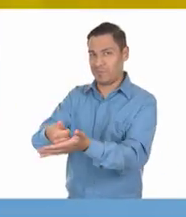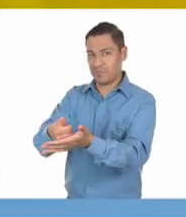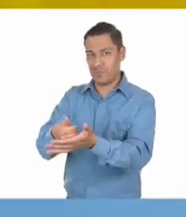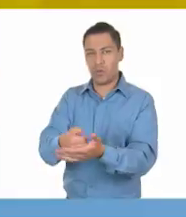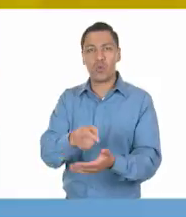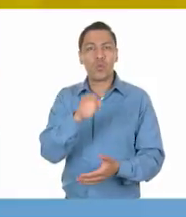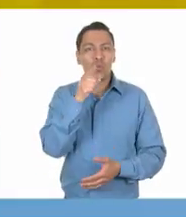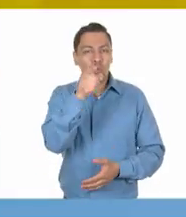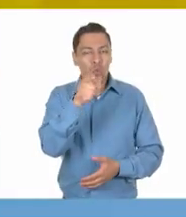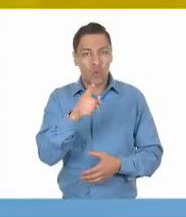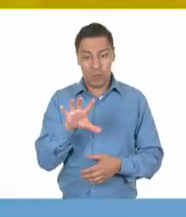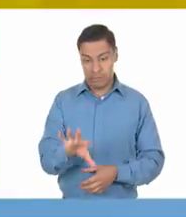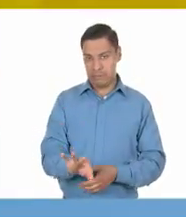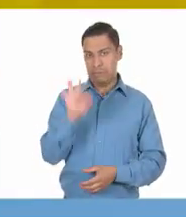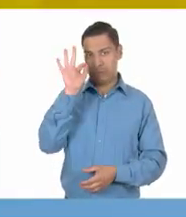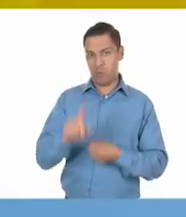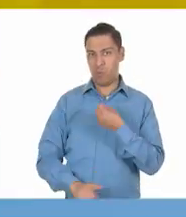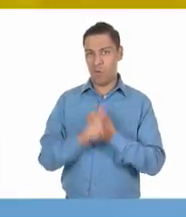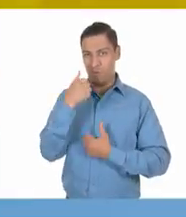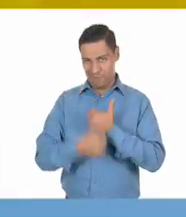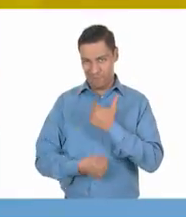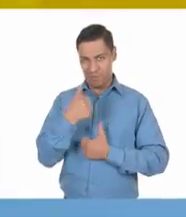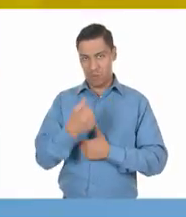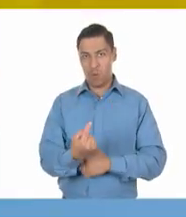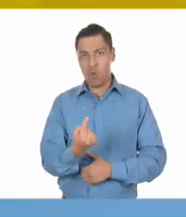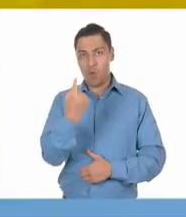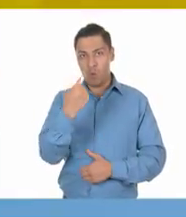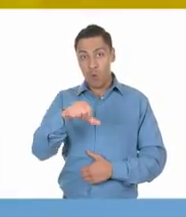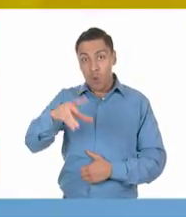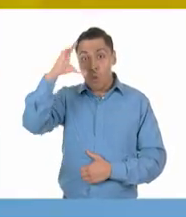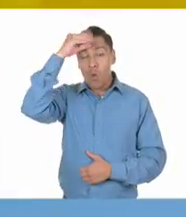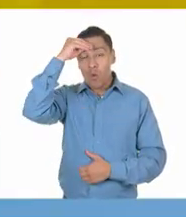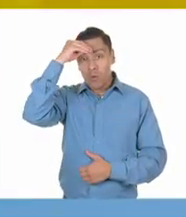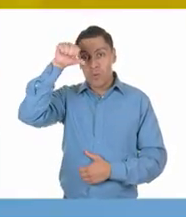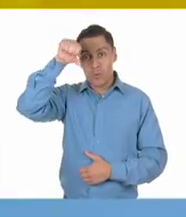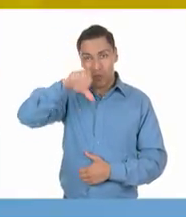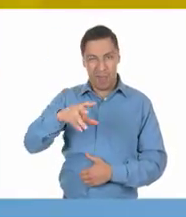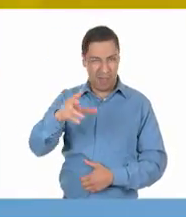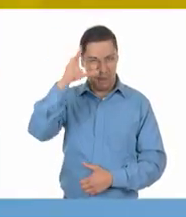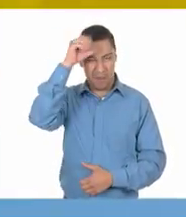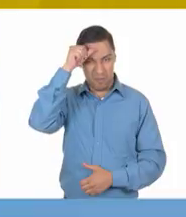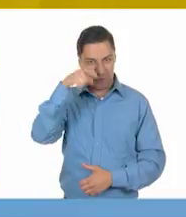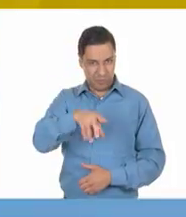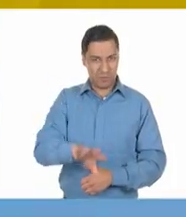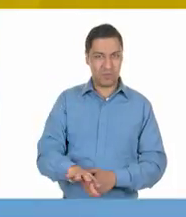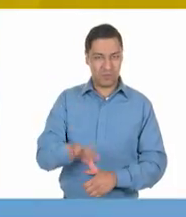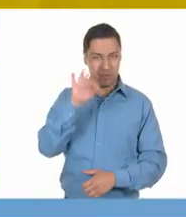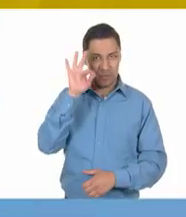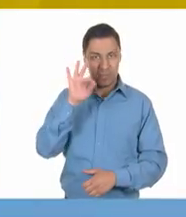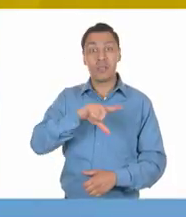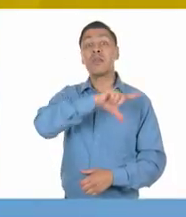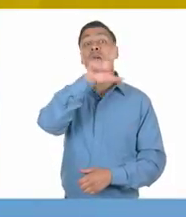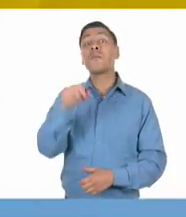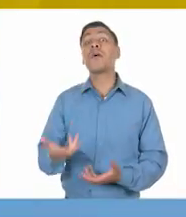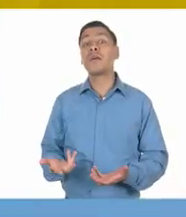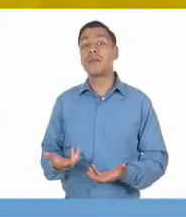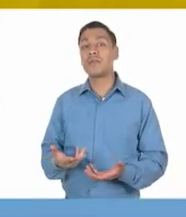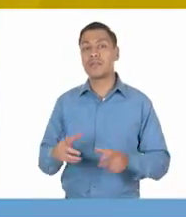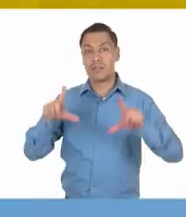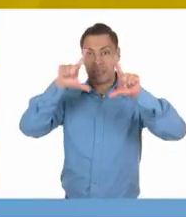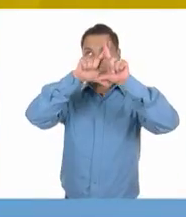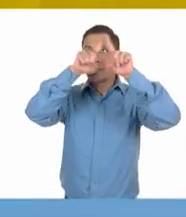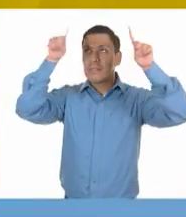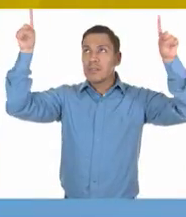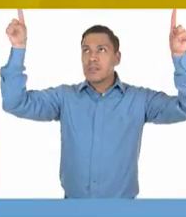uno de los dos desafíos que vimos el día de hoy y de acuerdo al que hayan escogido, realizarán un cartel